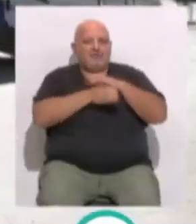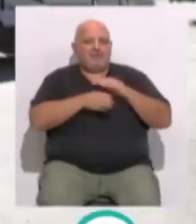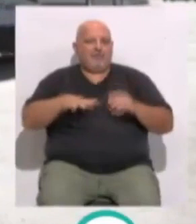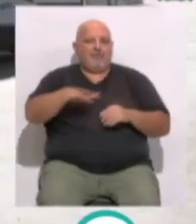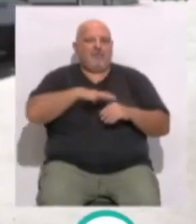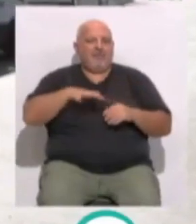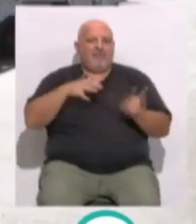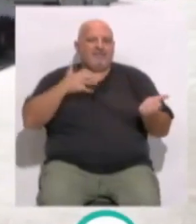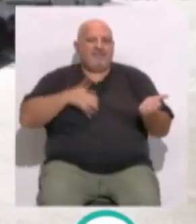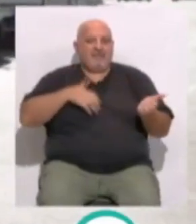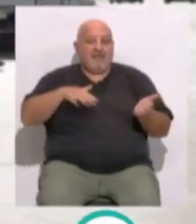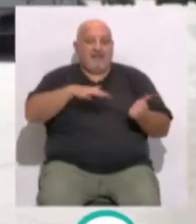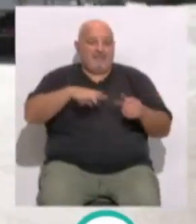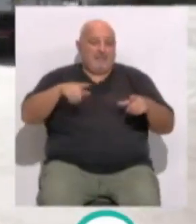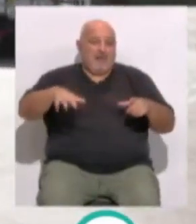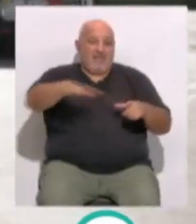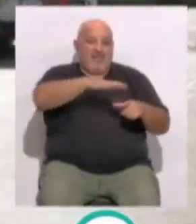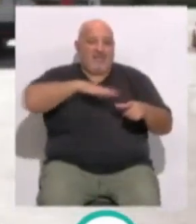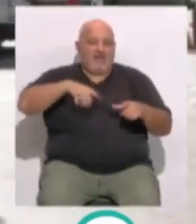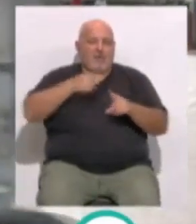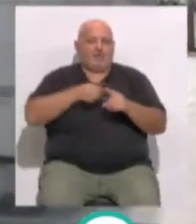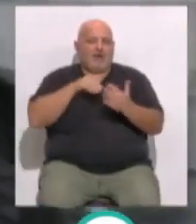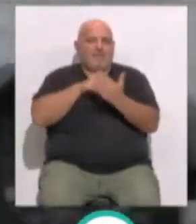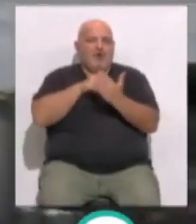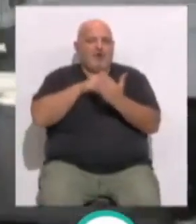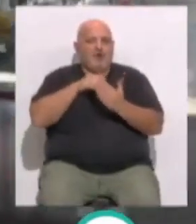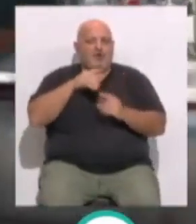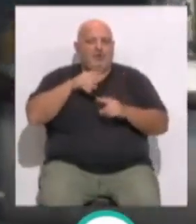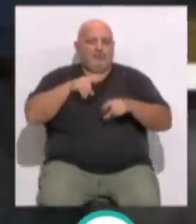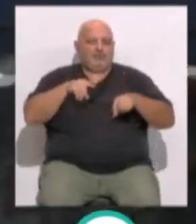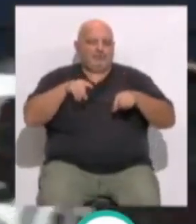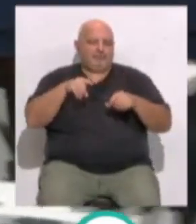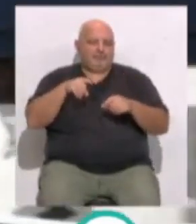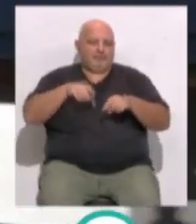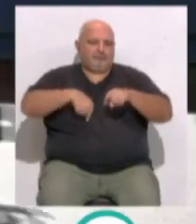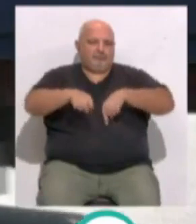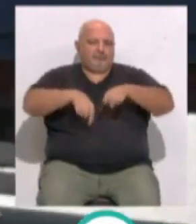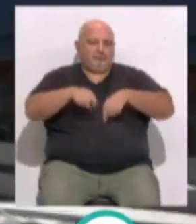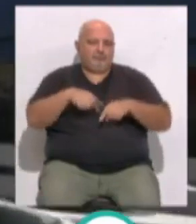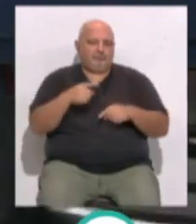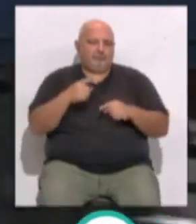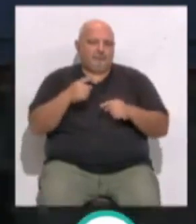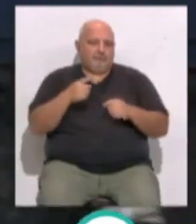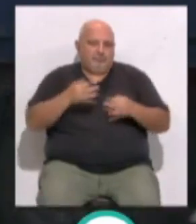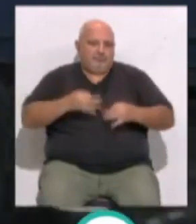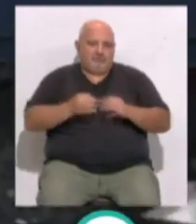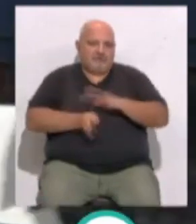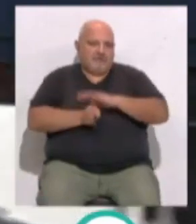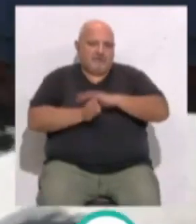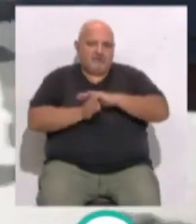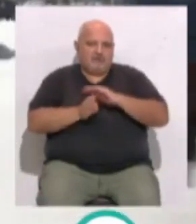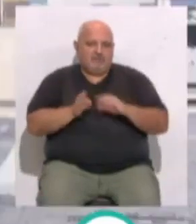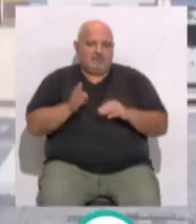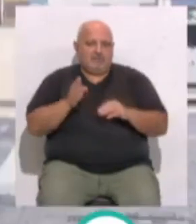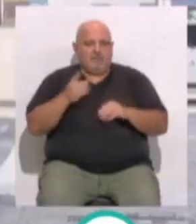Plaza de Sevilla... ...que es por donde entra y sale toda la mercancía rodada del puerto... ...pues se tiene que garantizar que este